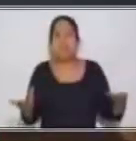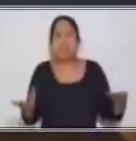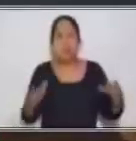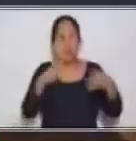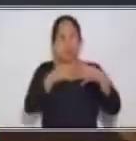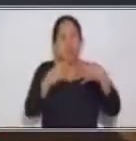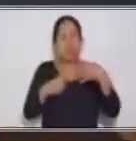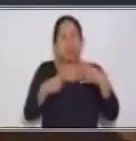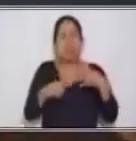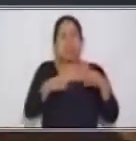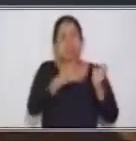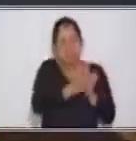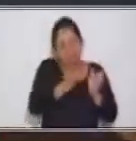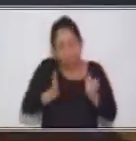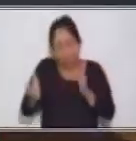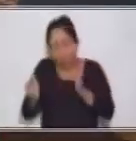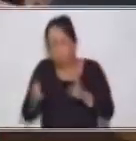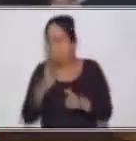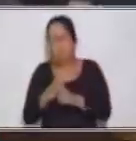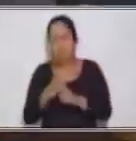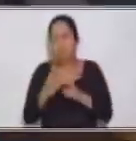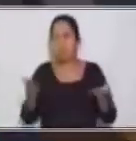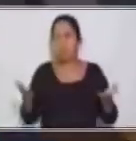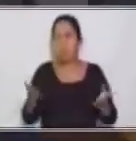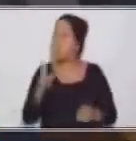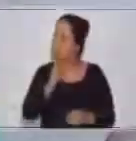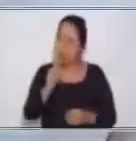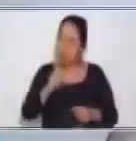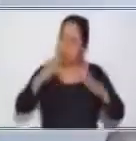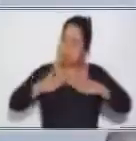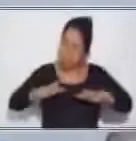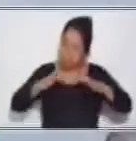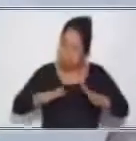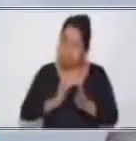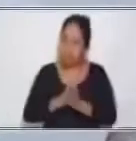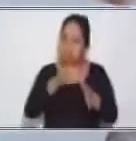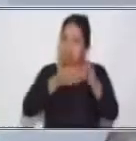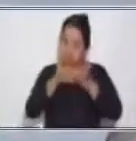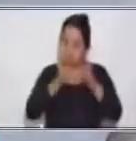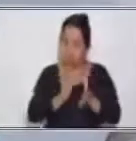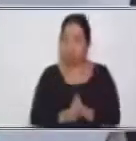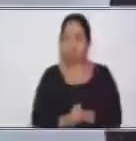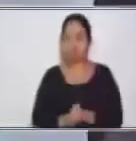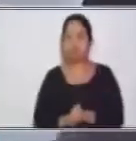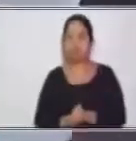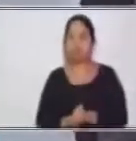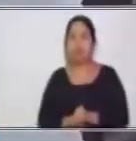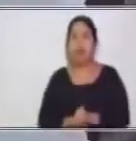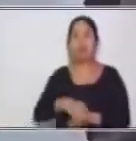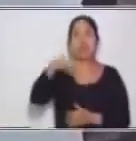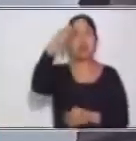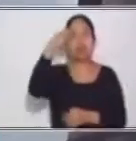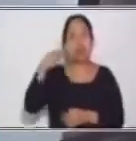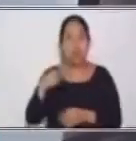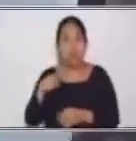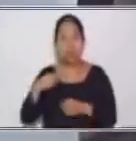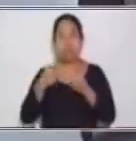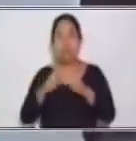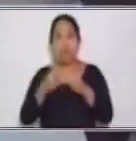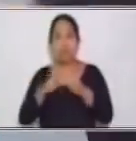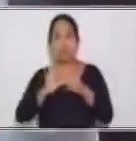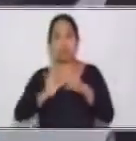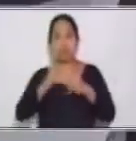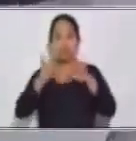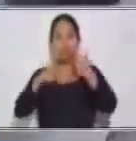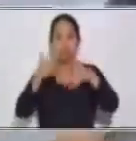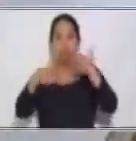estructura demasiado grande. Tranquilo, no se asuste. Vamos a realizar el ejemplo con el primero. Nancy realiza la interpretación de lengua